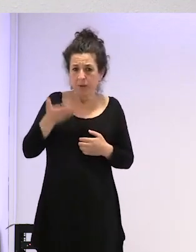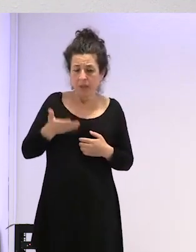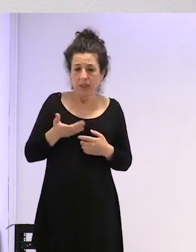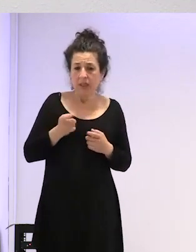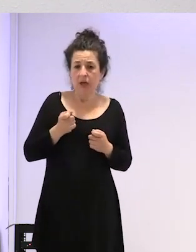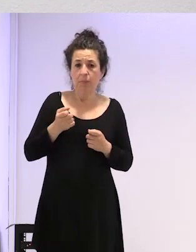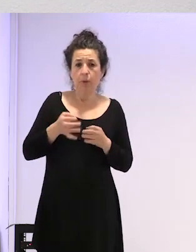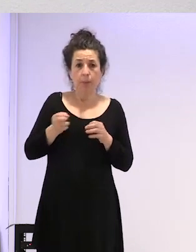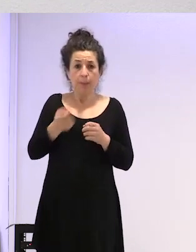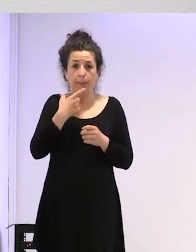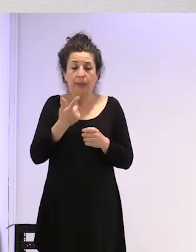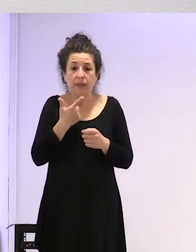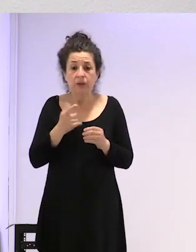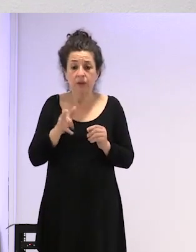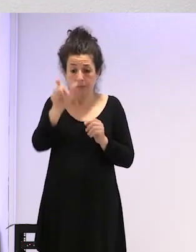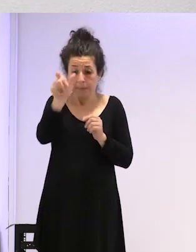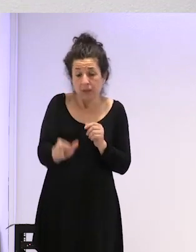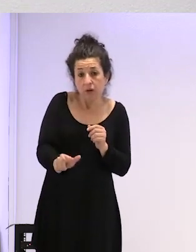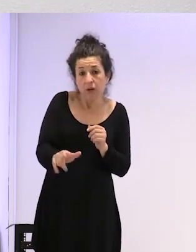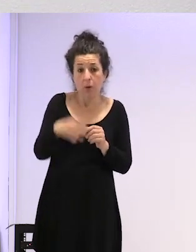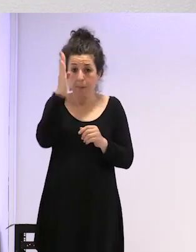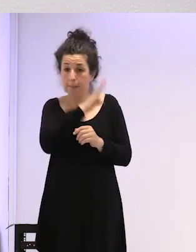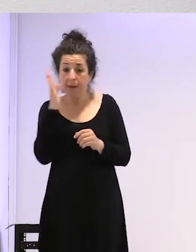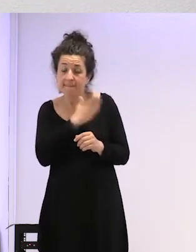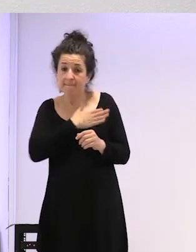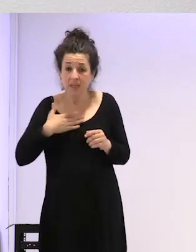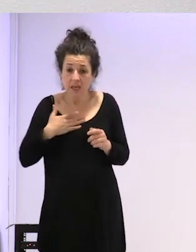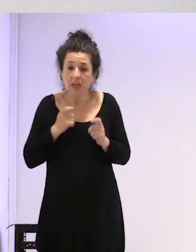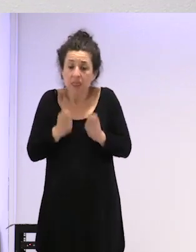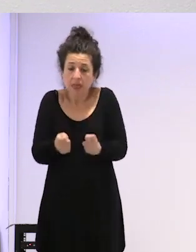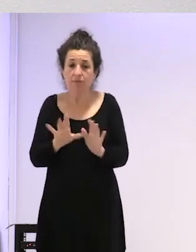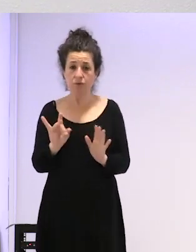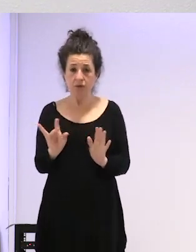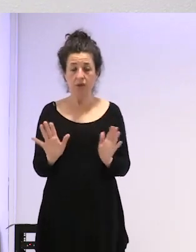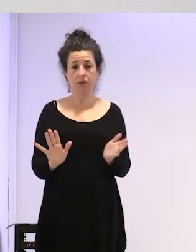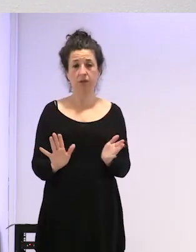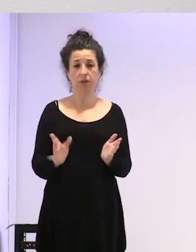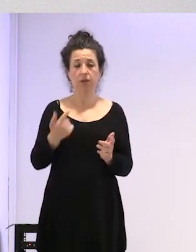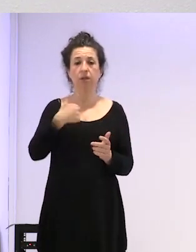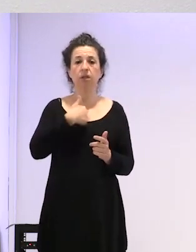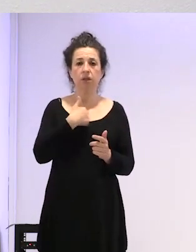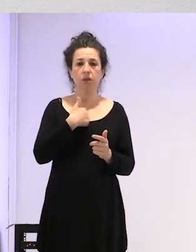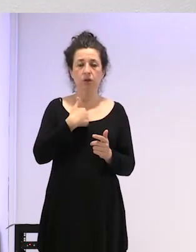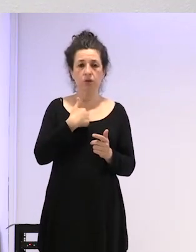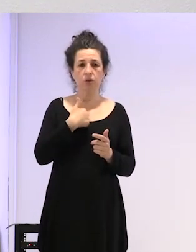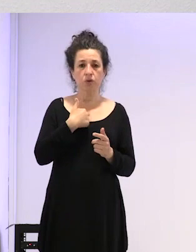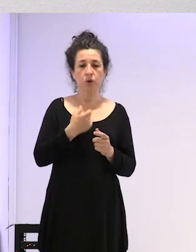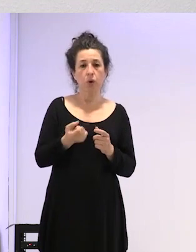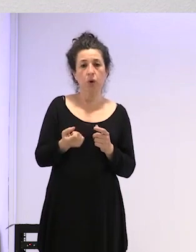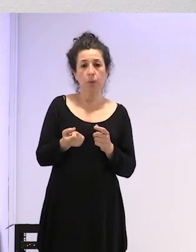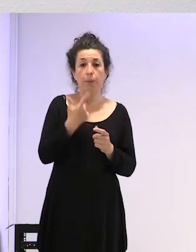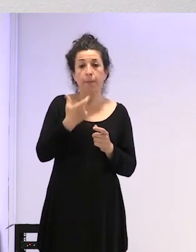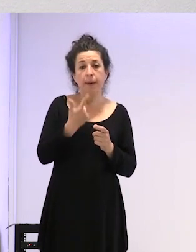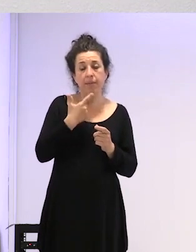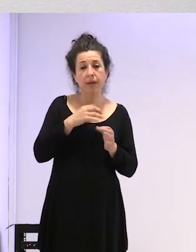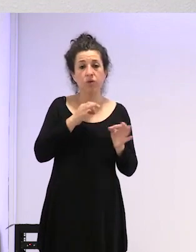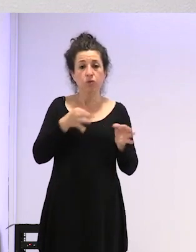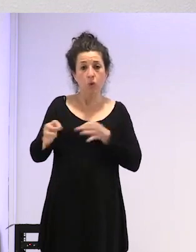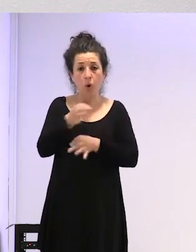personita y sus padres lo desean porque yo he dado preparado o he recetado preparados hormonales